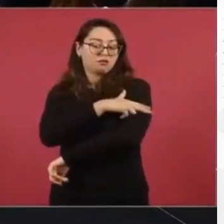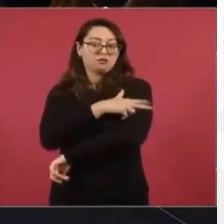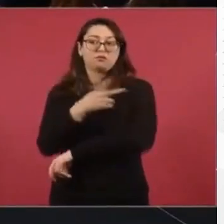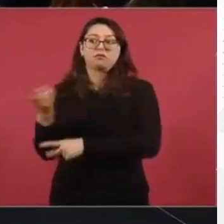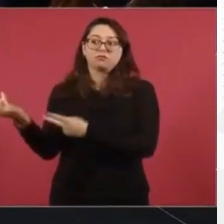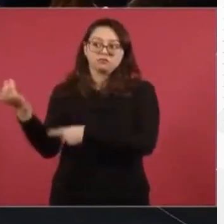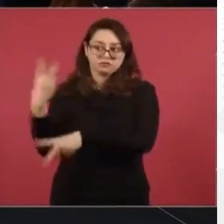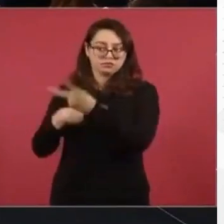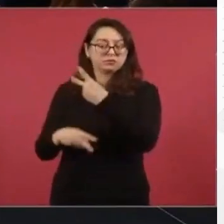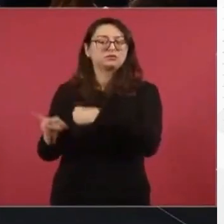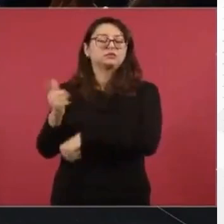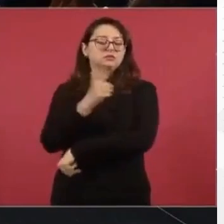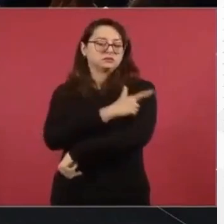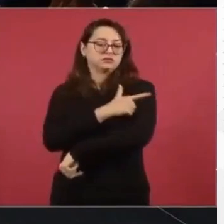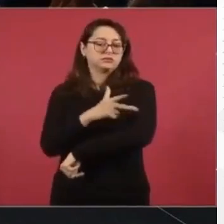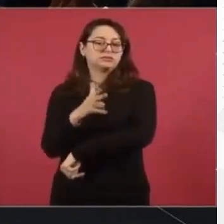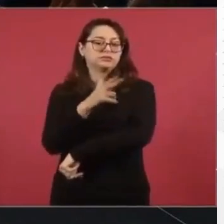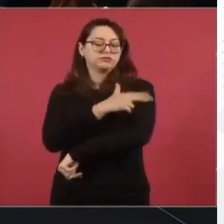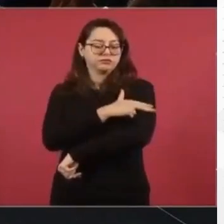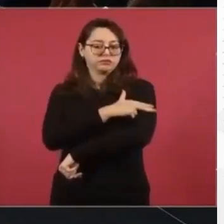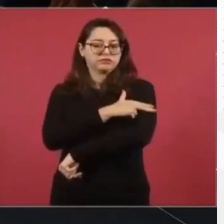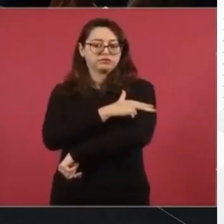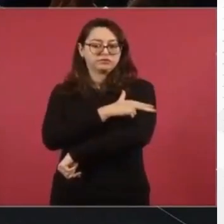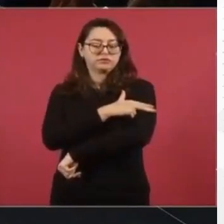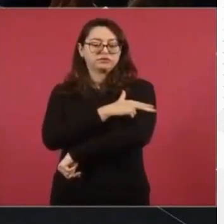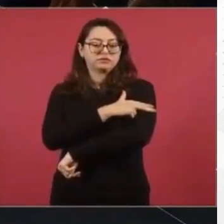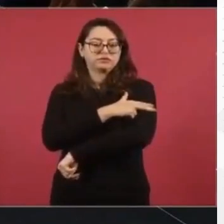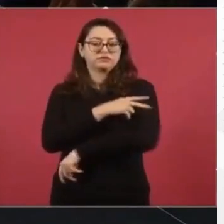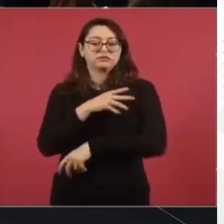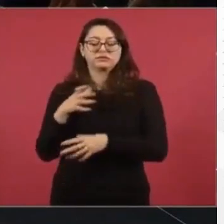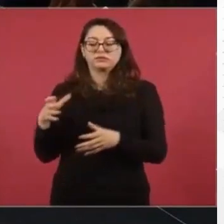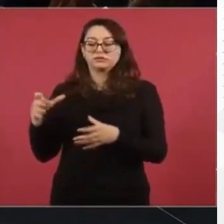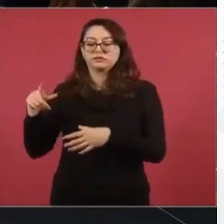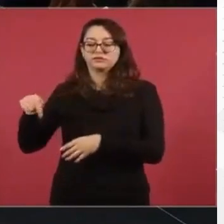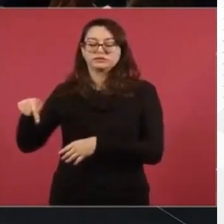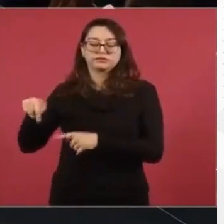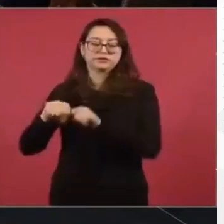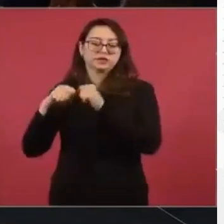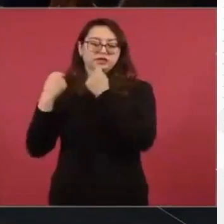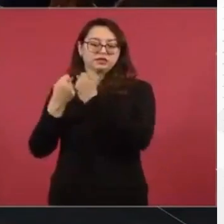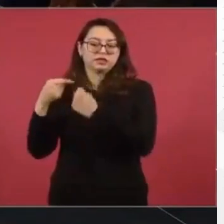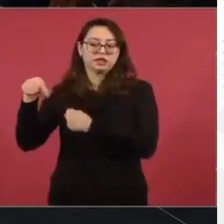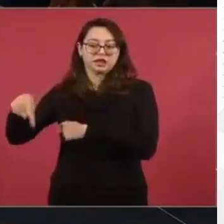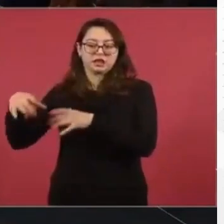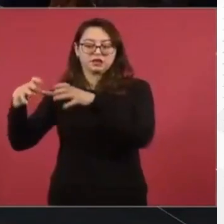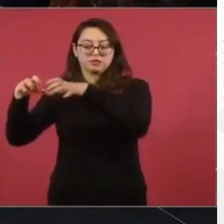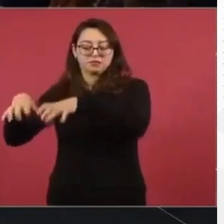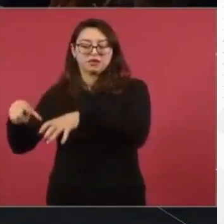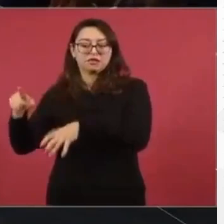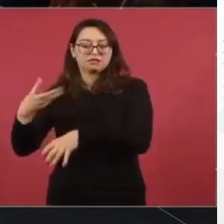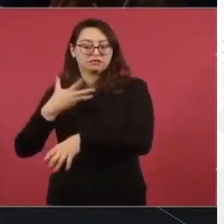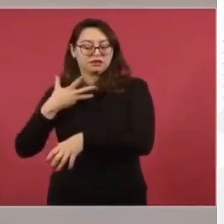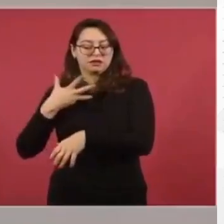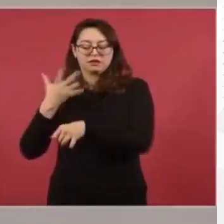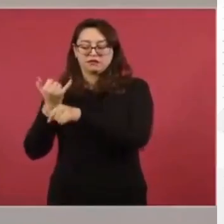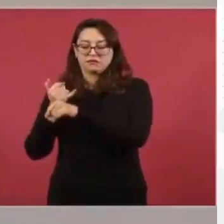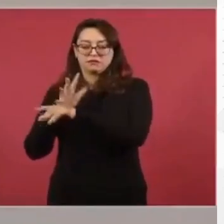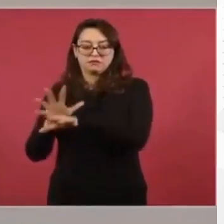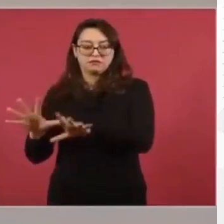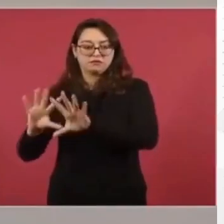Llegó la Guardia Nacional, fue de la base de Tlaquepaque. Ellos tienen todo fielmente documentado.